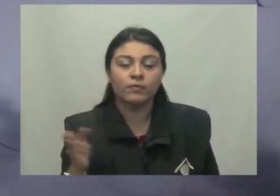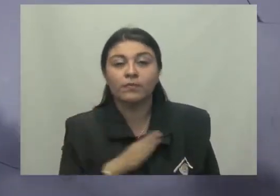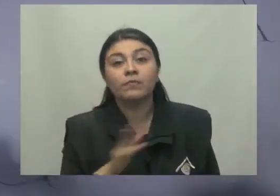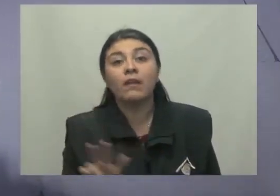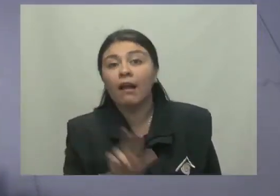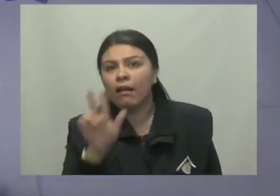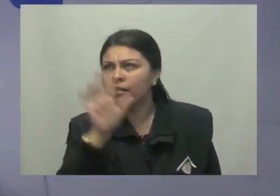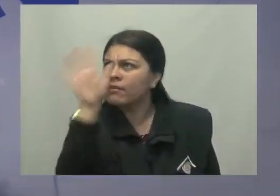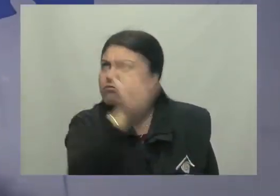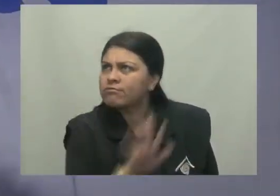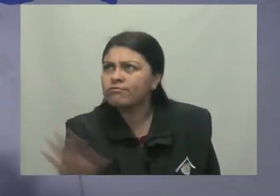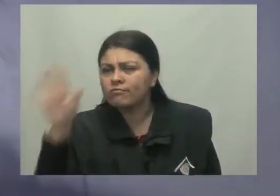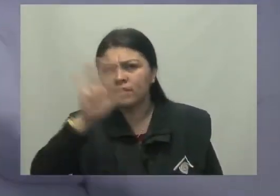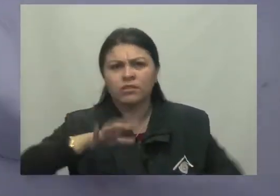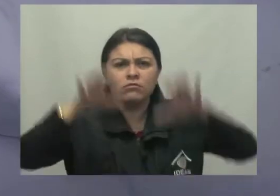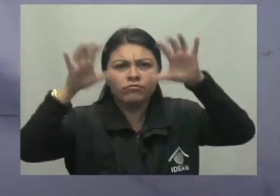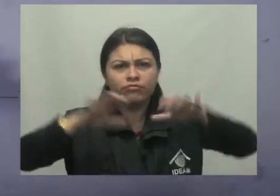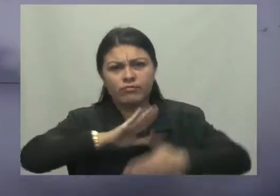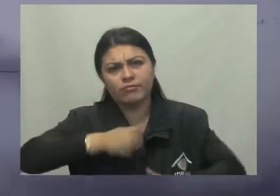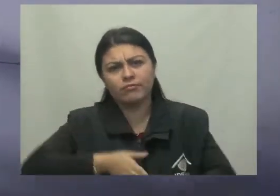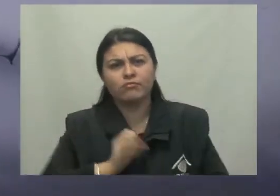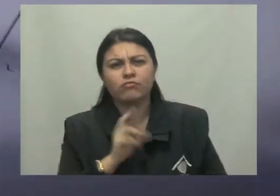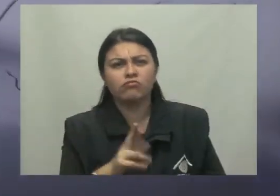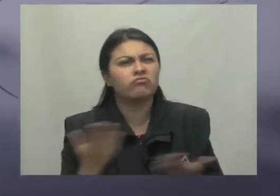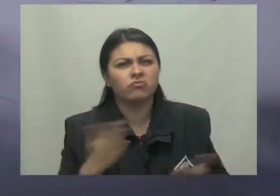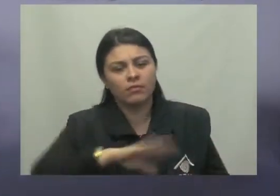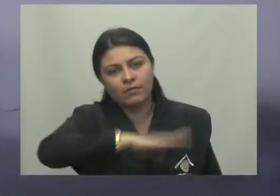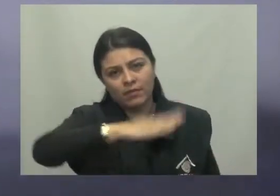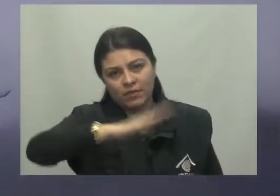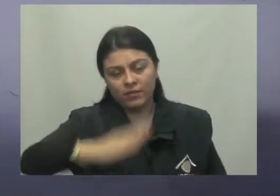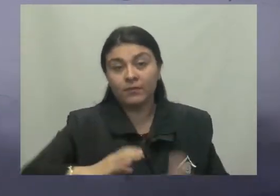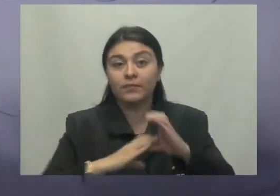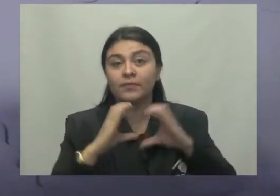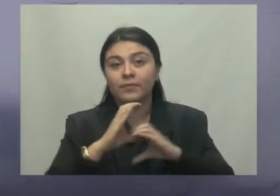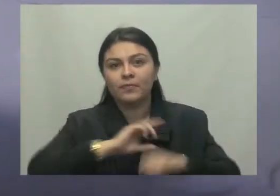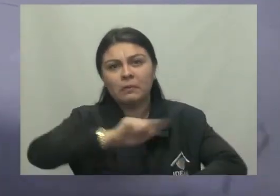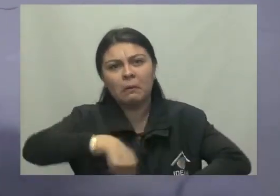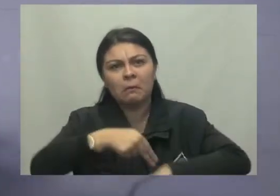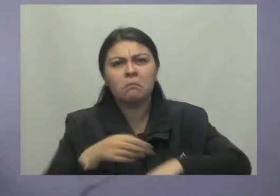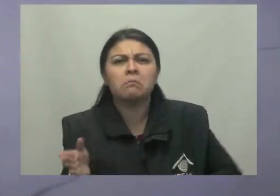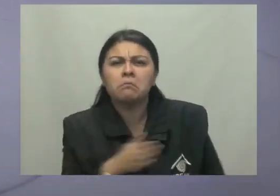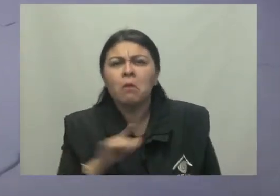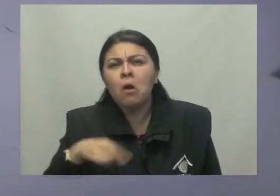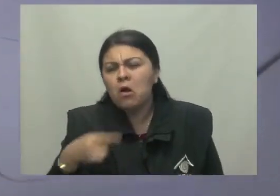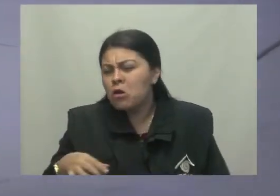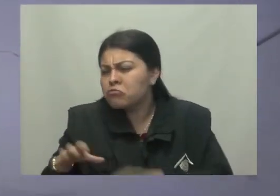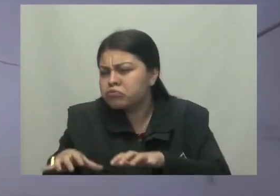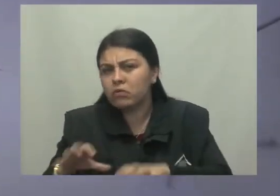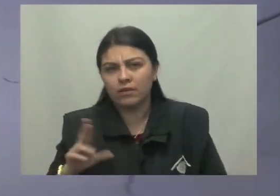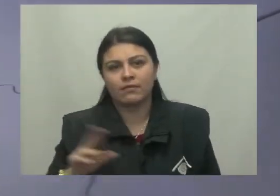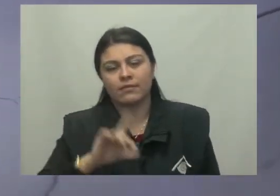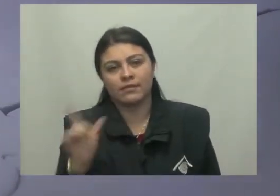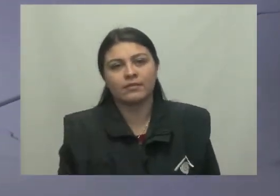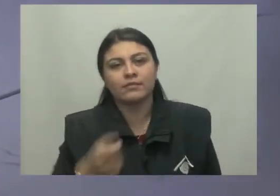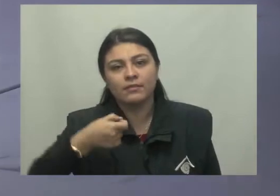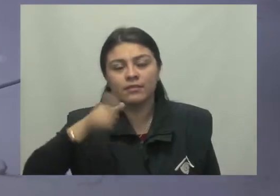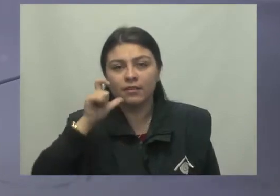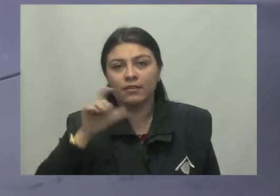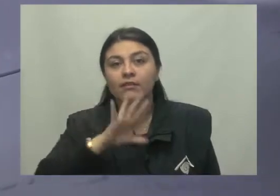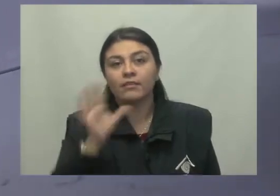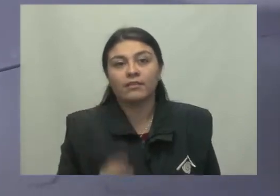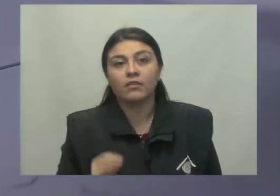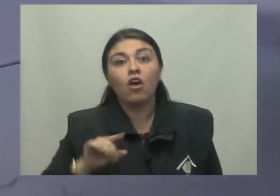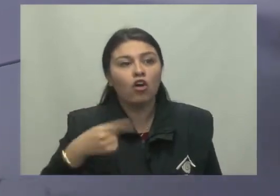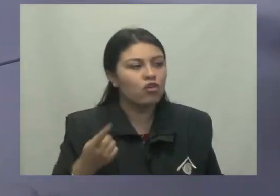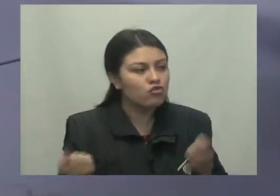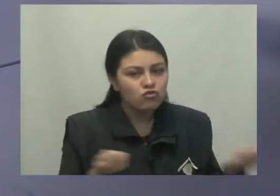encontramos lluvias en sectores del centro y sur de Antioquia, Cauca y Nariño Con menor intensidad en Rizaralda, Caldas, Quindío, zonas